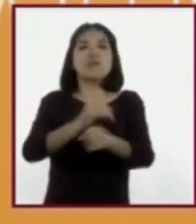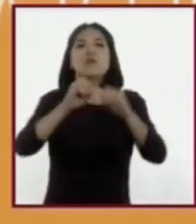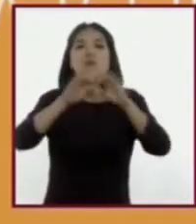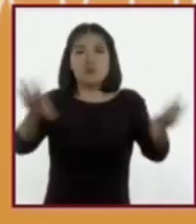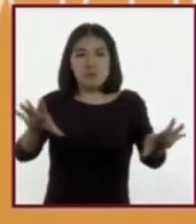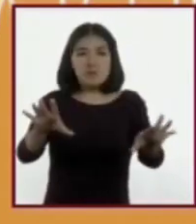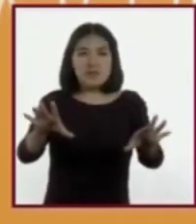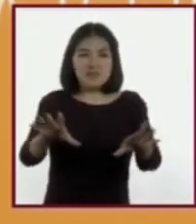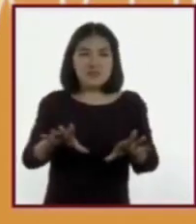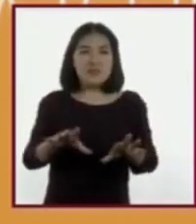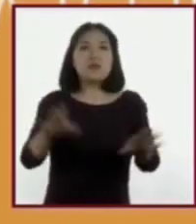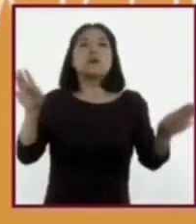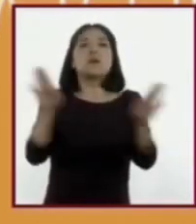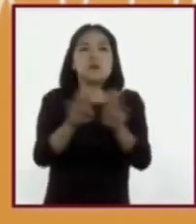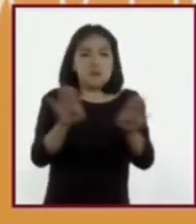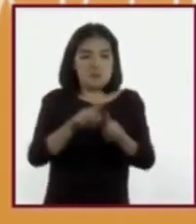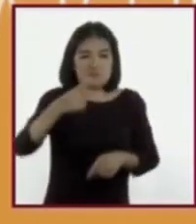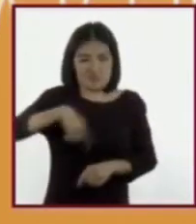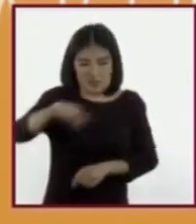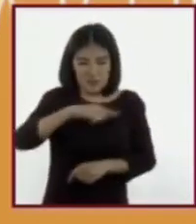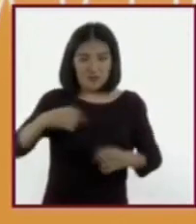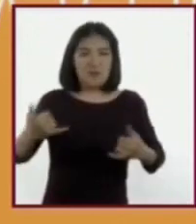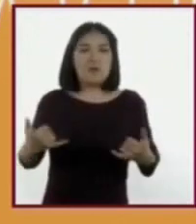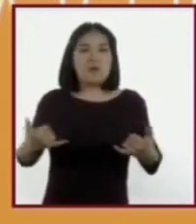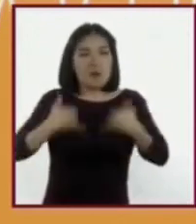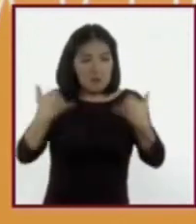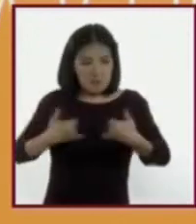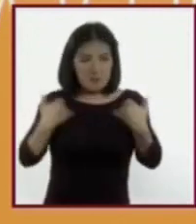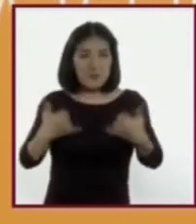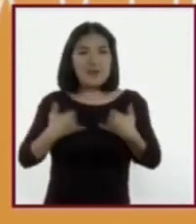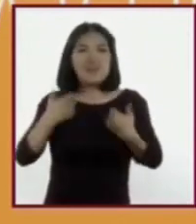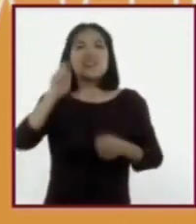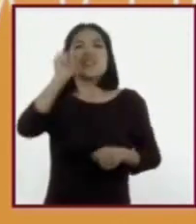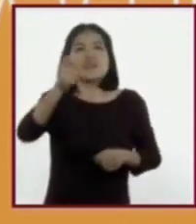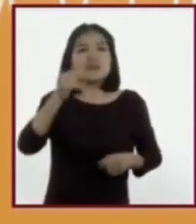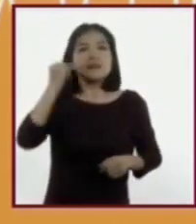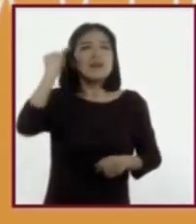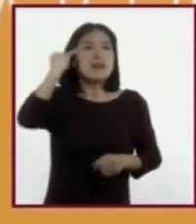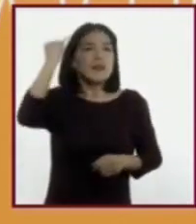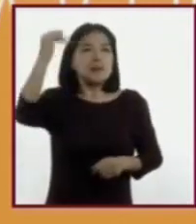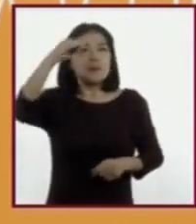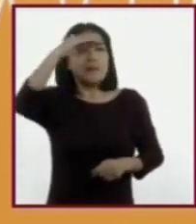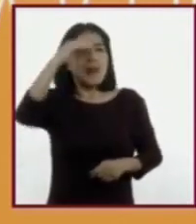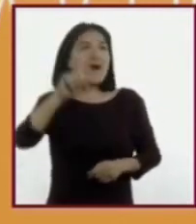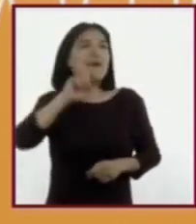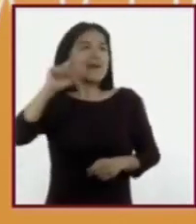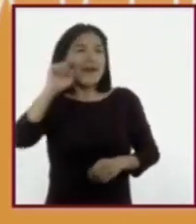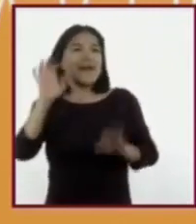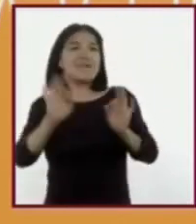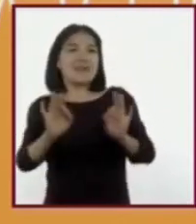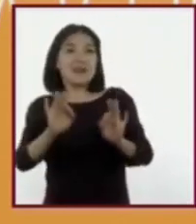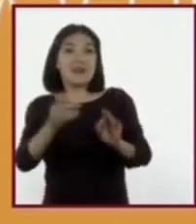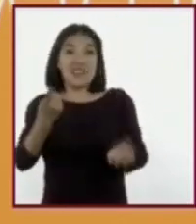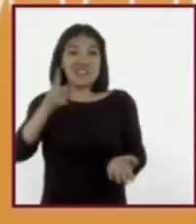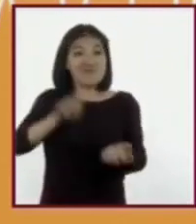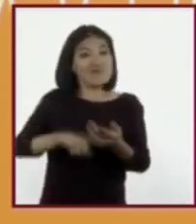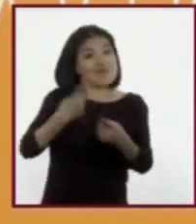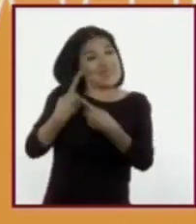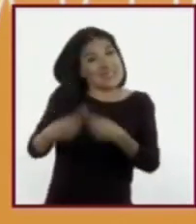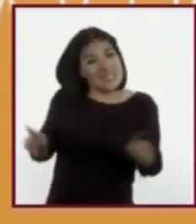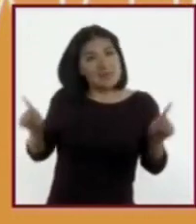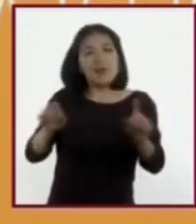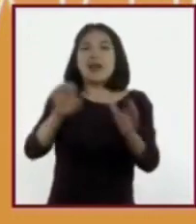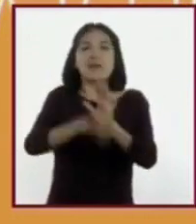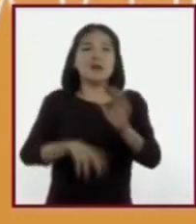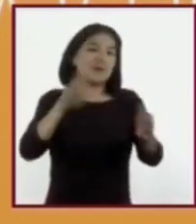adolescentes van construyendo una idea de lo que es la sexualidad llena de fantasía. Vemos mensajes en